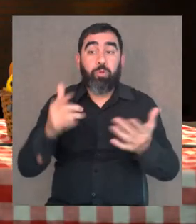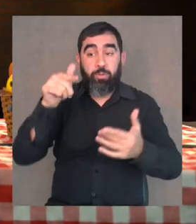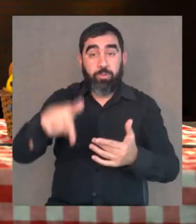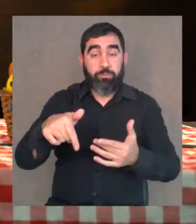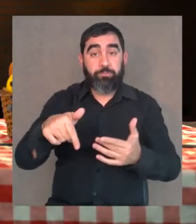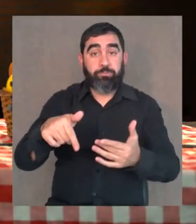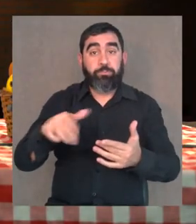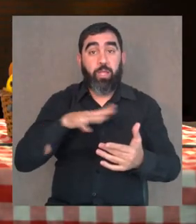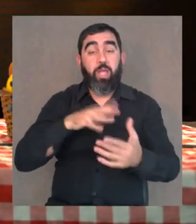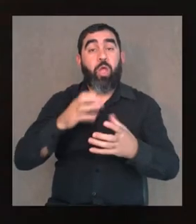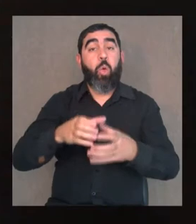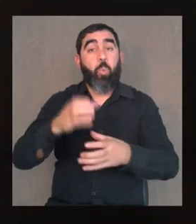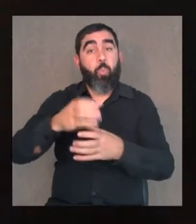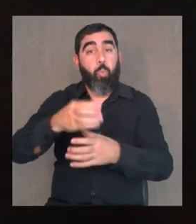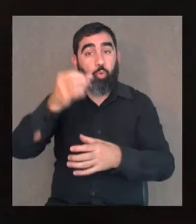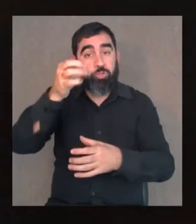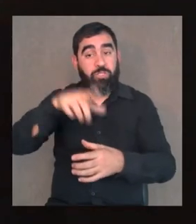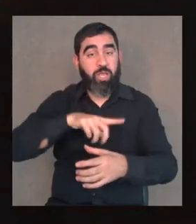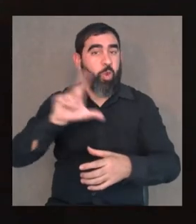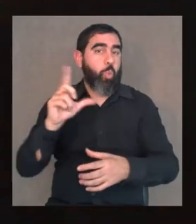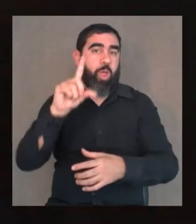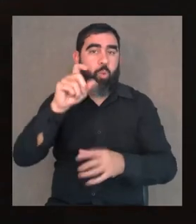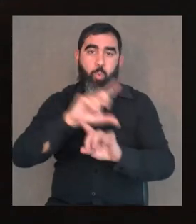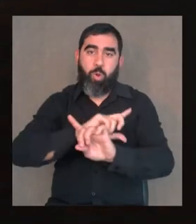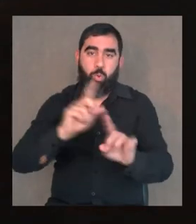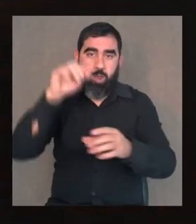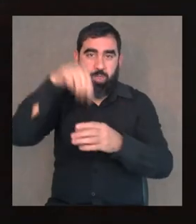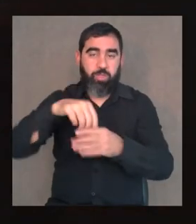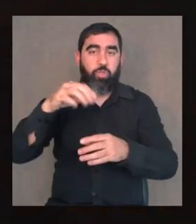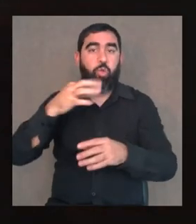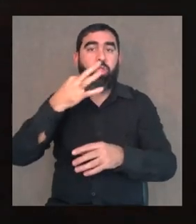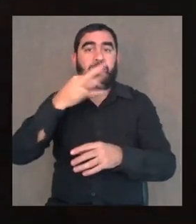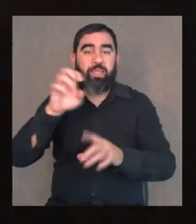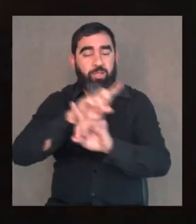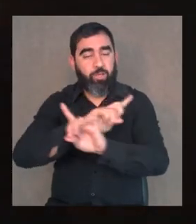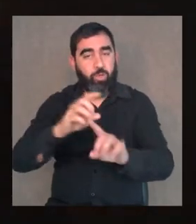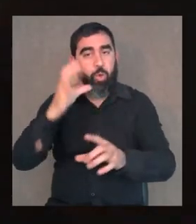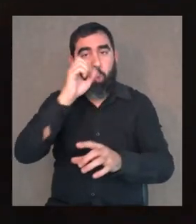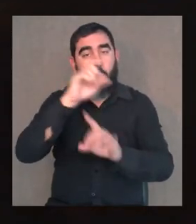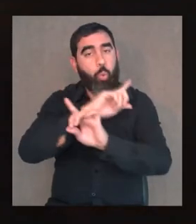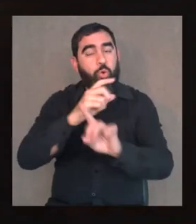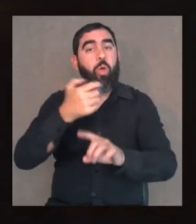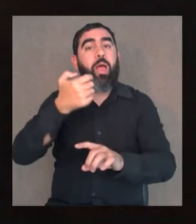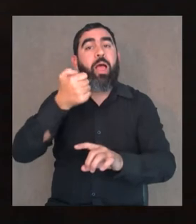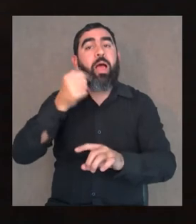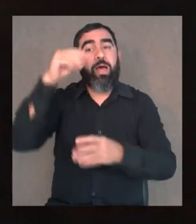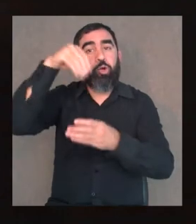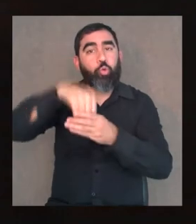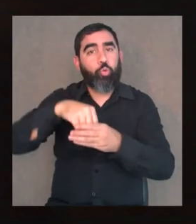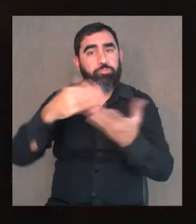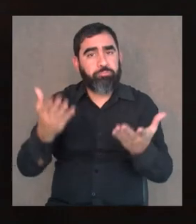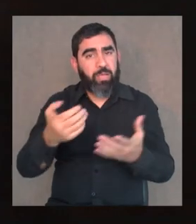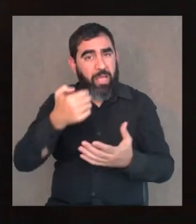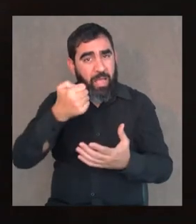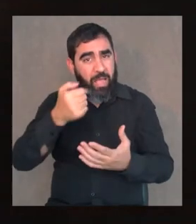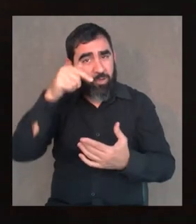tengo una botella que no tiene agua, no tiene té, no tiene jugo. Tiene arroz integral. Bueno,